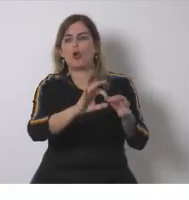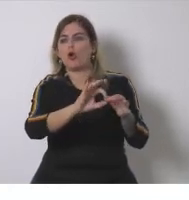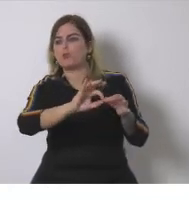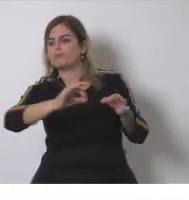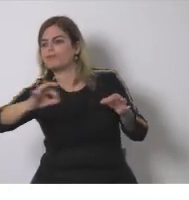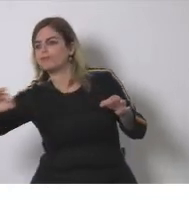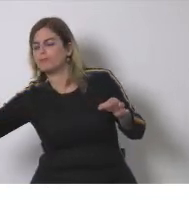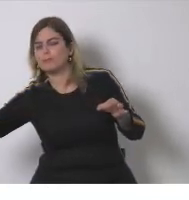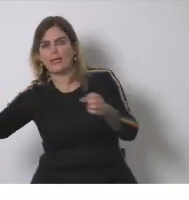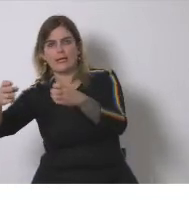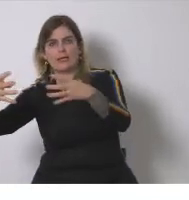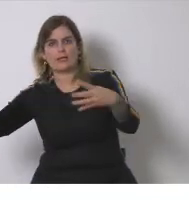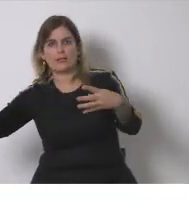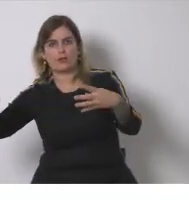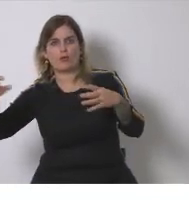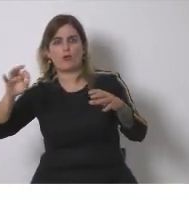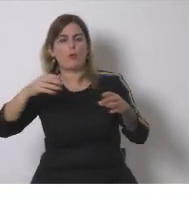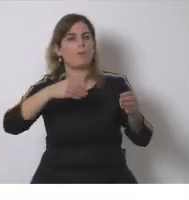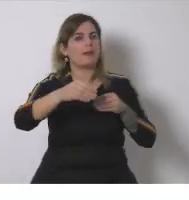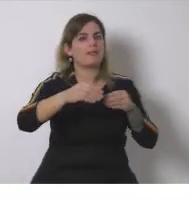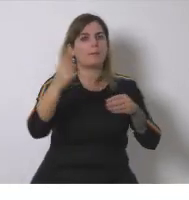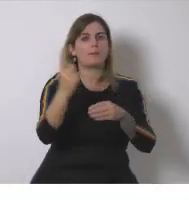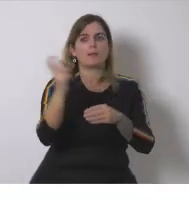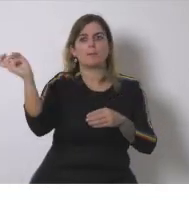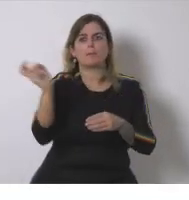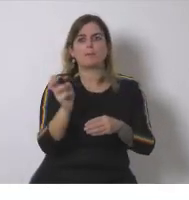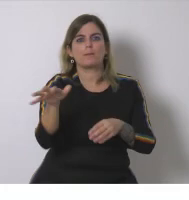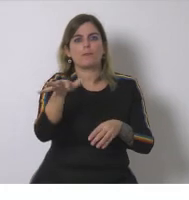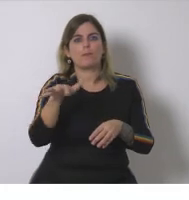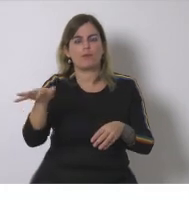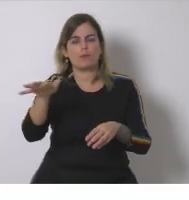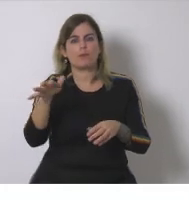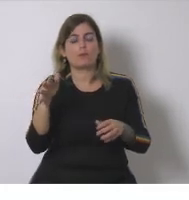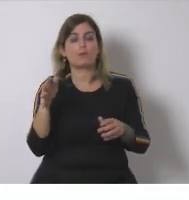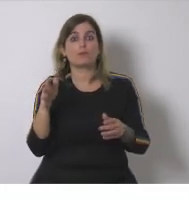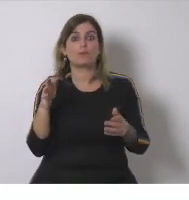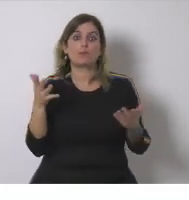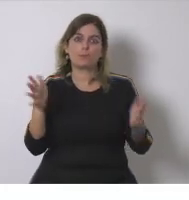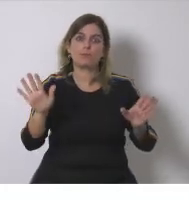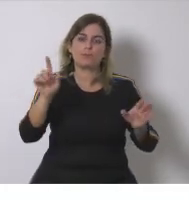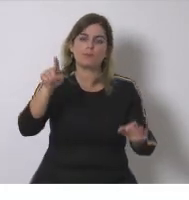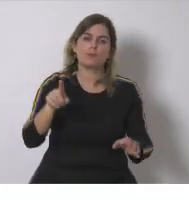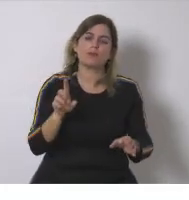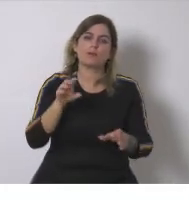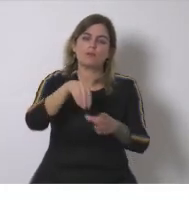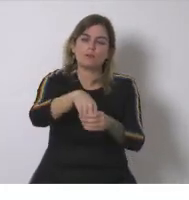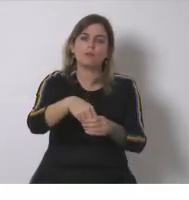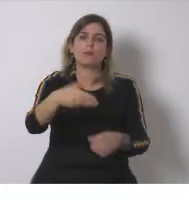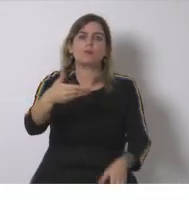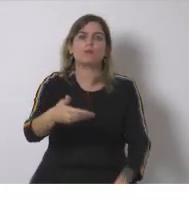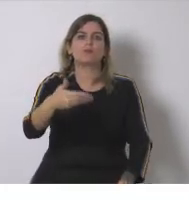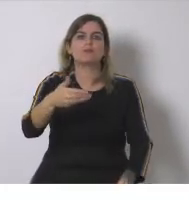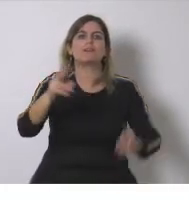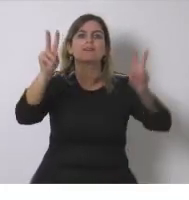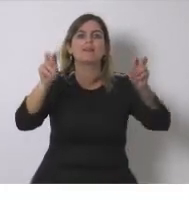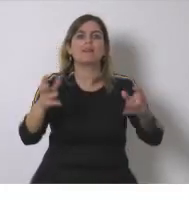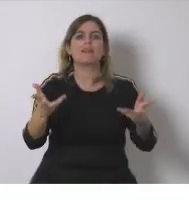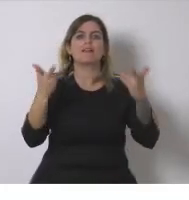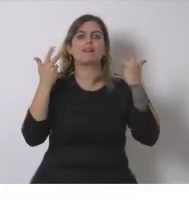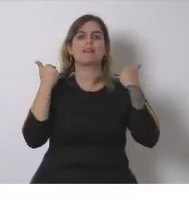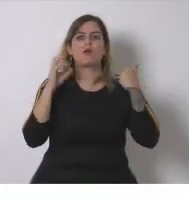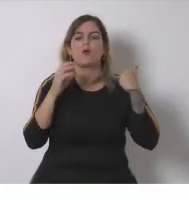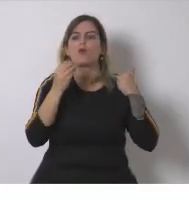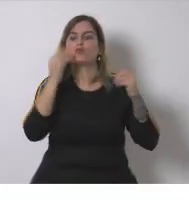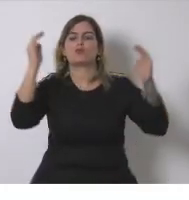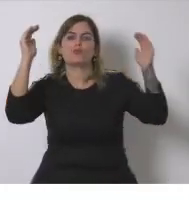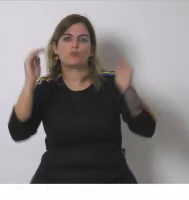energético de los productos y conocer las consecuencias ambientales